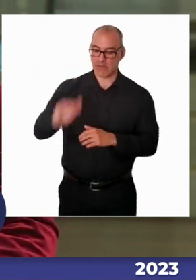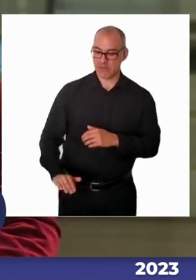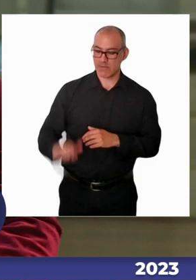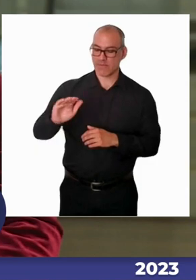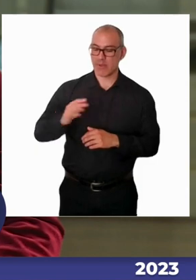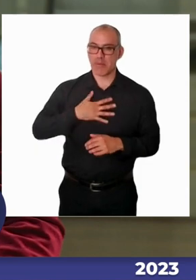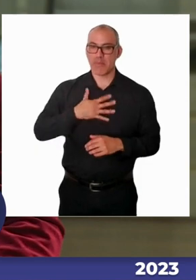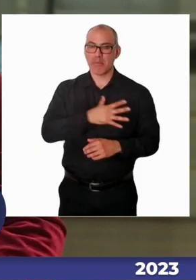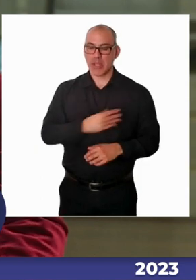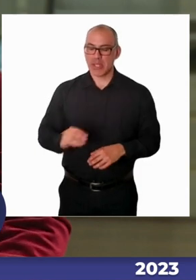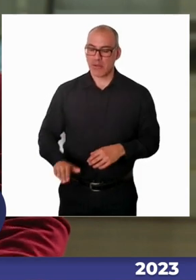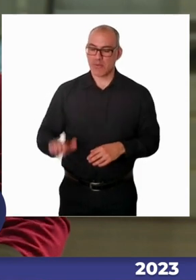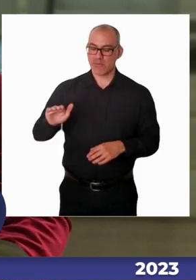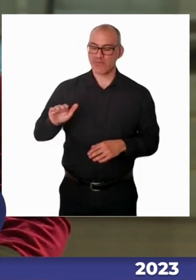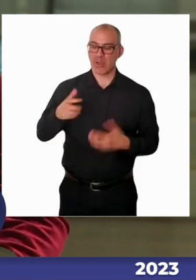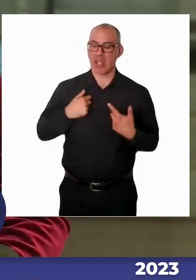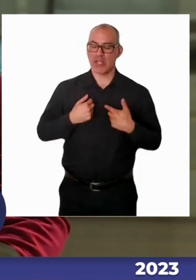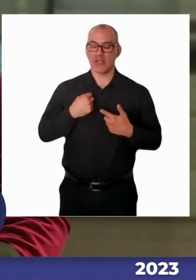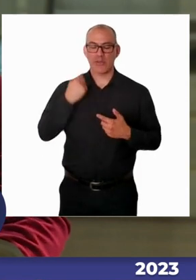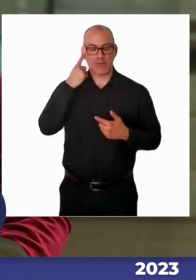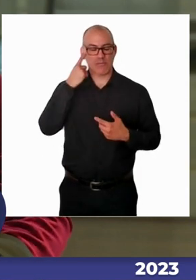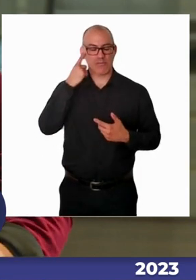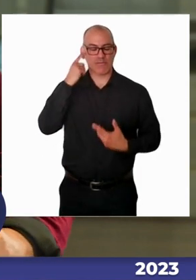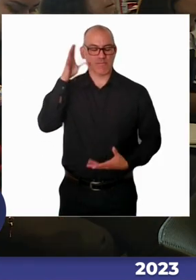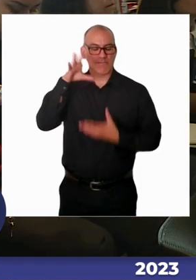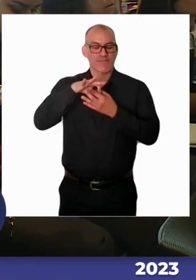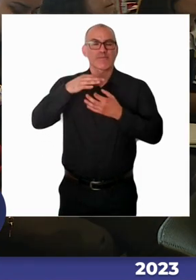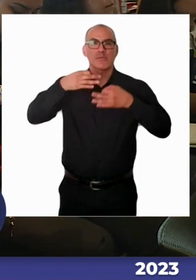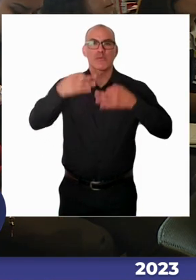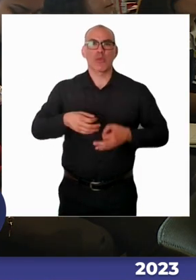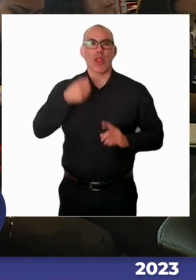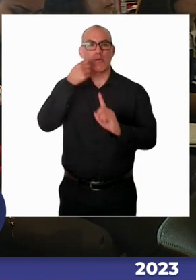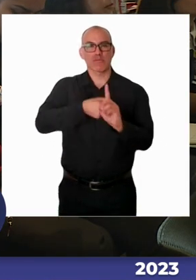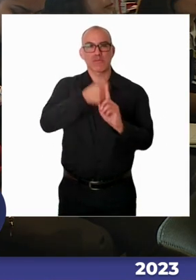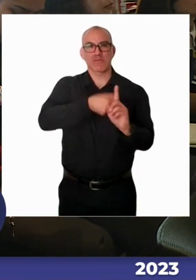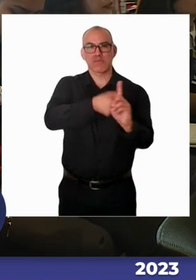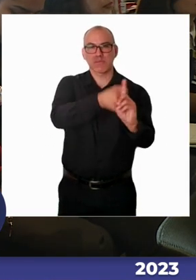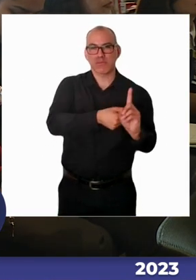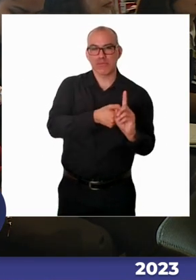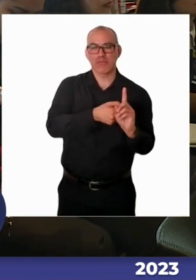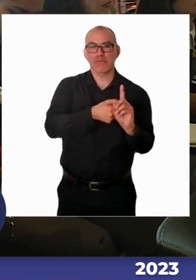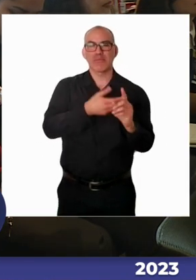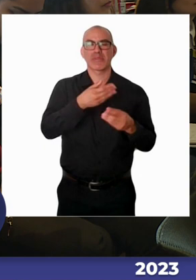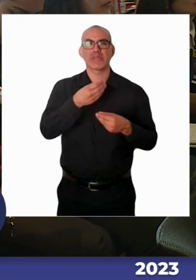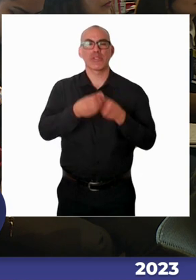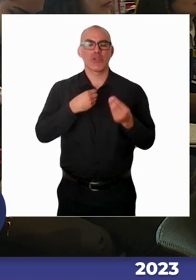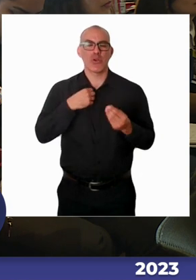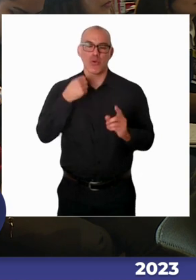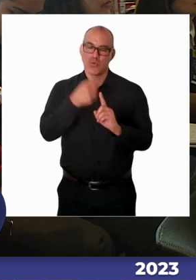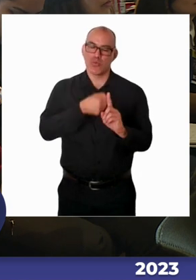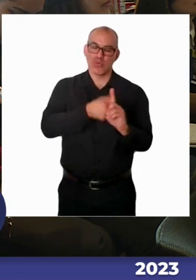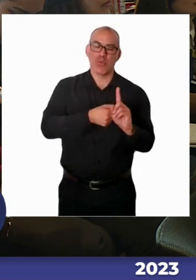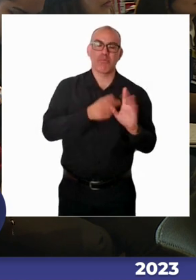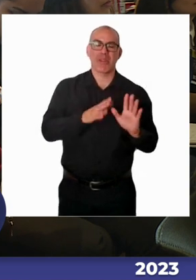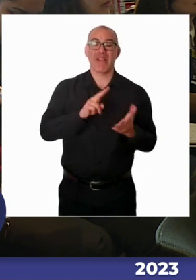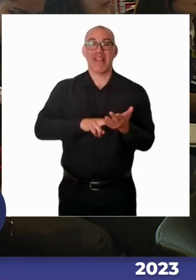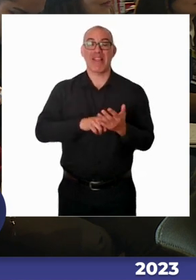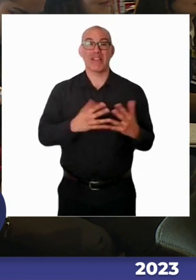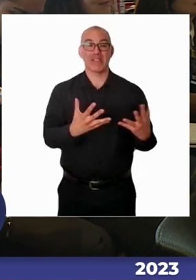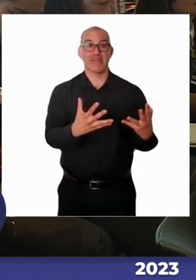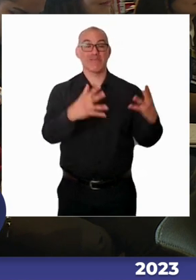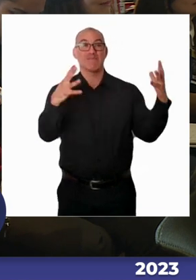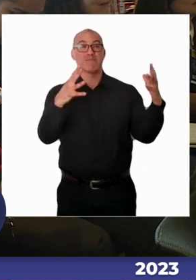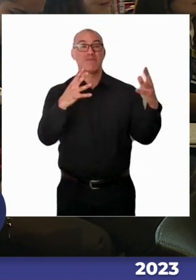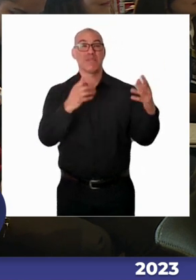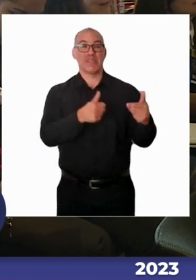espacios. Porque siento que en algún momento dudé de seguir en esta batalla, pero bueno, voy a seguir desde otra vereda. Así